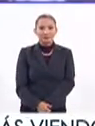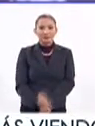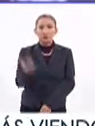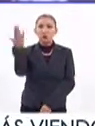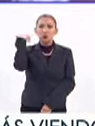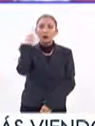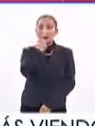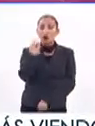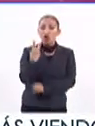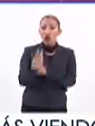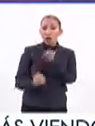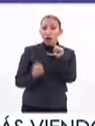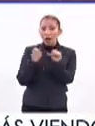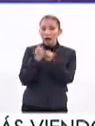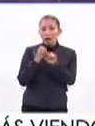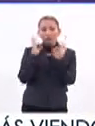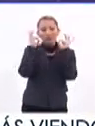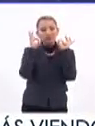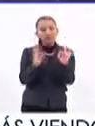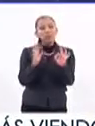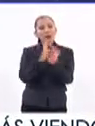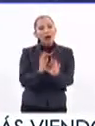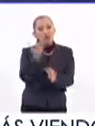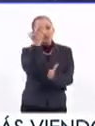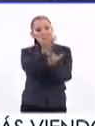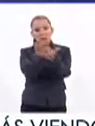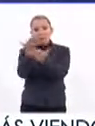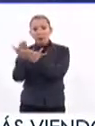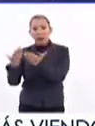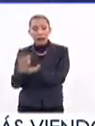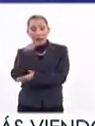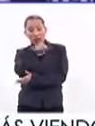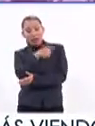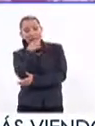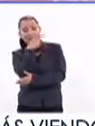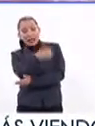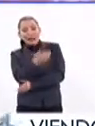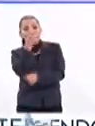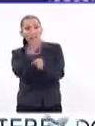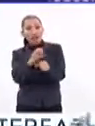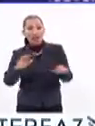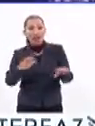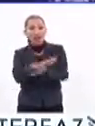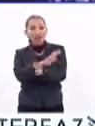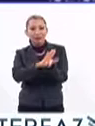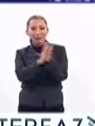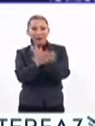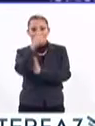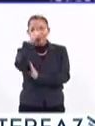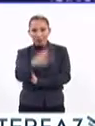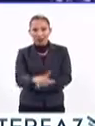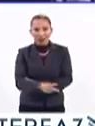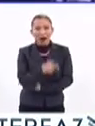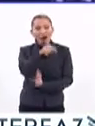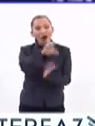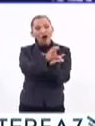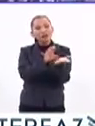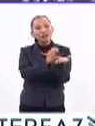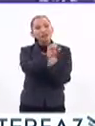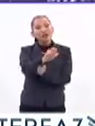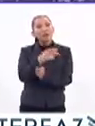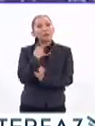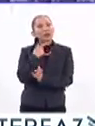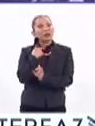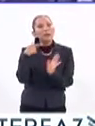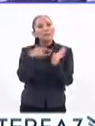Hace 102 años se cristalizaron las principales demandas de la que es considerada la tercera transformación del país. La Constitución